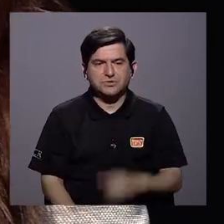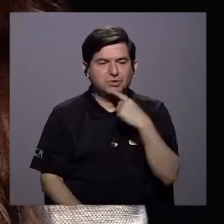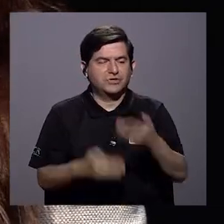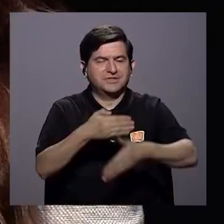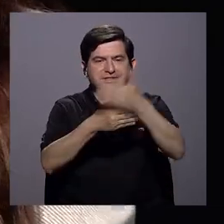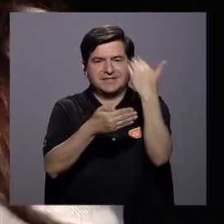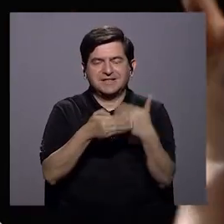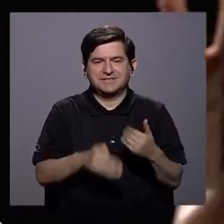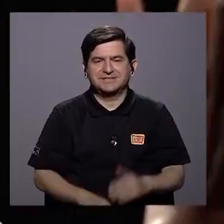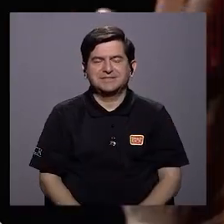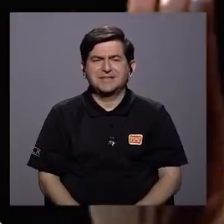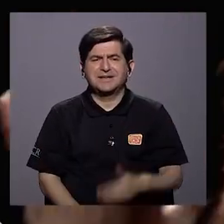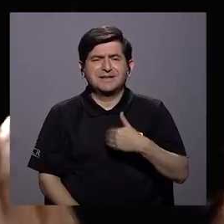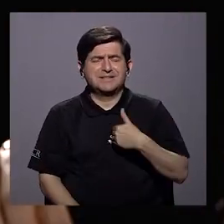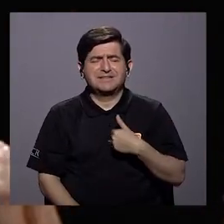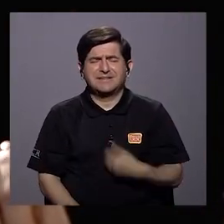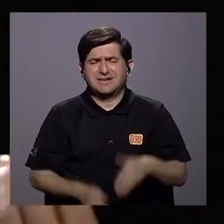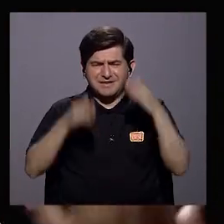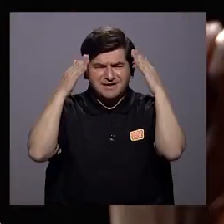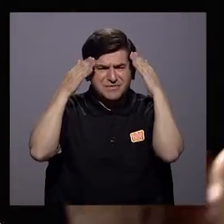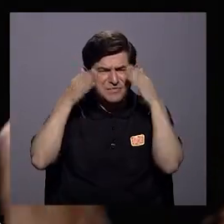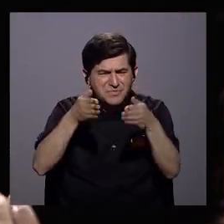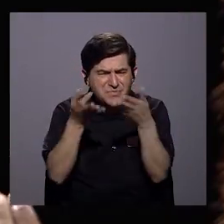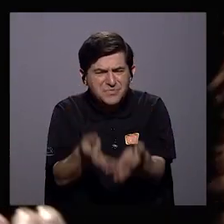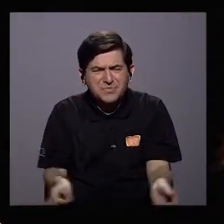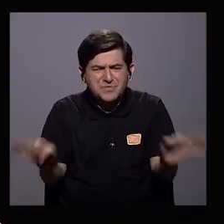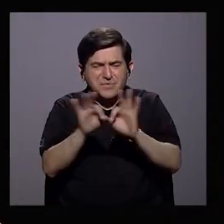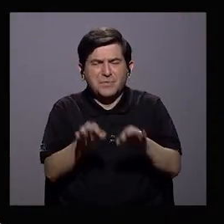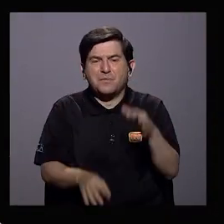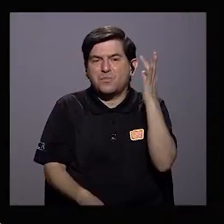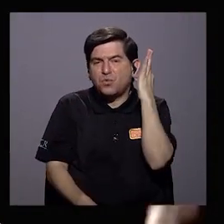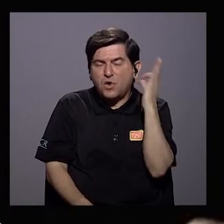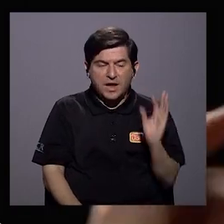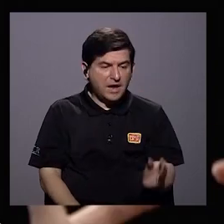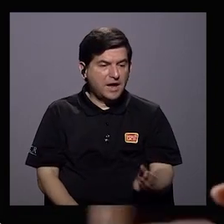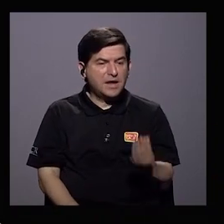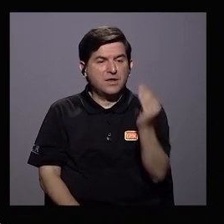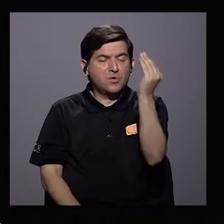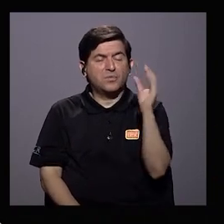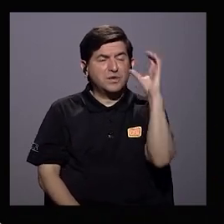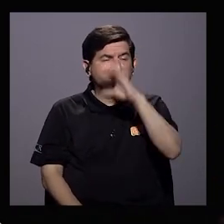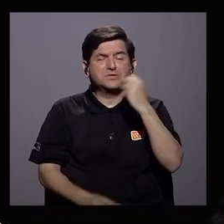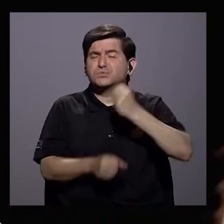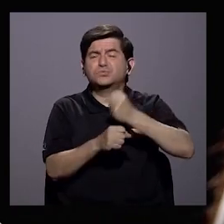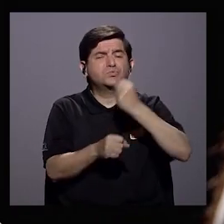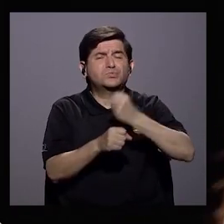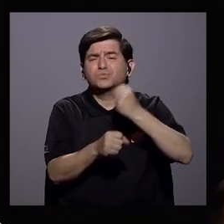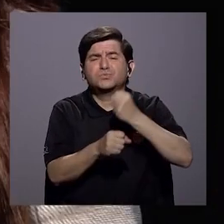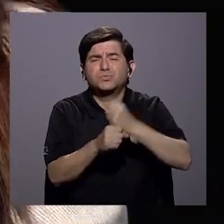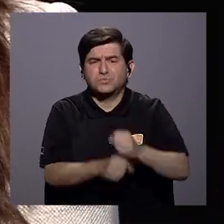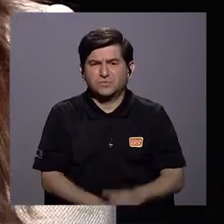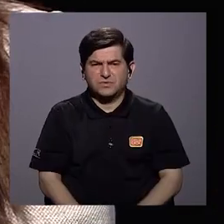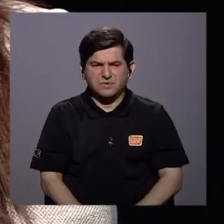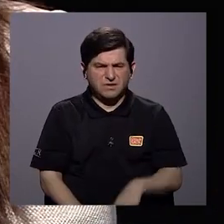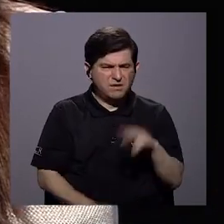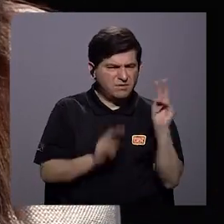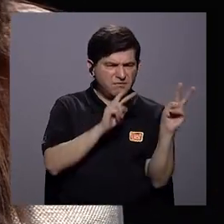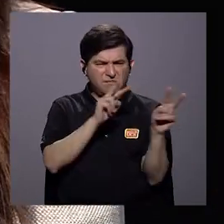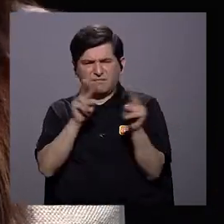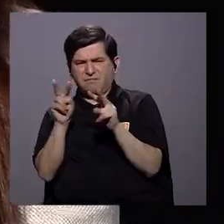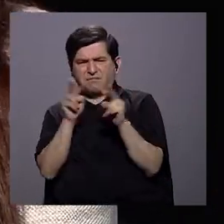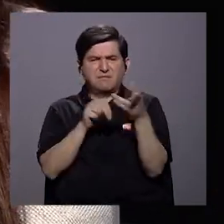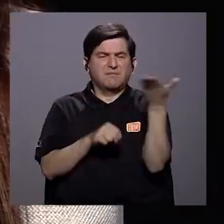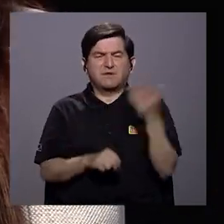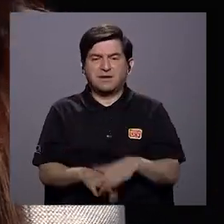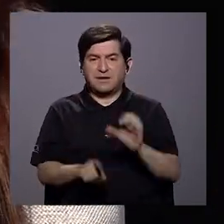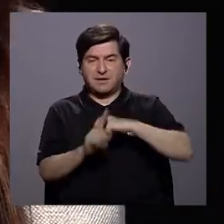antes, tenemos una concentración importante en mujeres y en jóvenes que están saliendo a buscar puestos de trabajo. ¿Qué es lo que hemos observado?